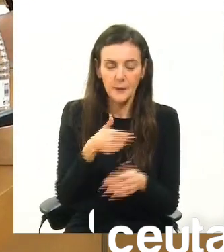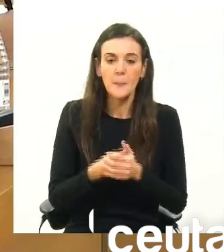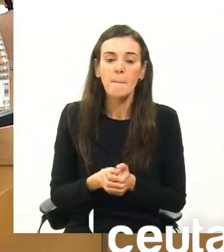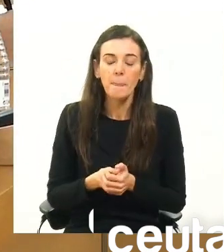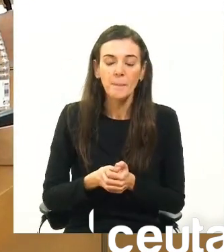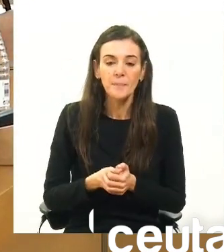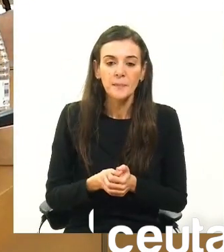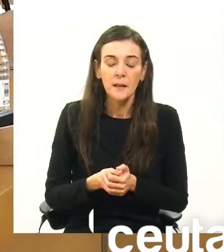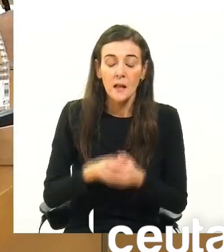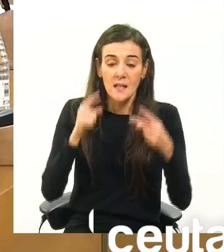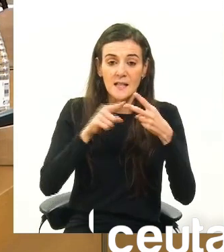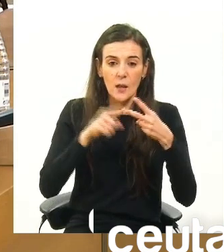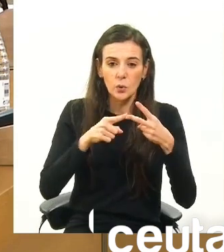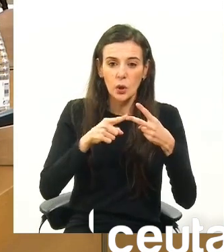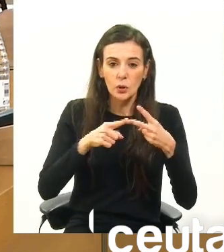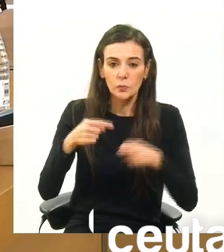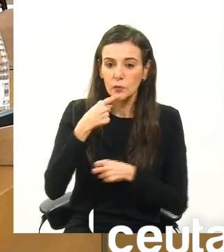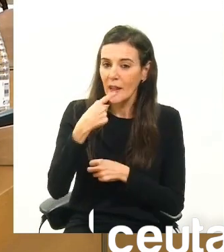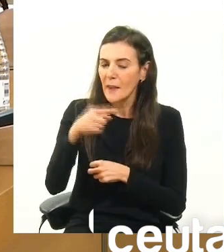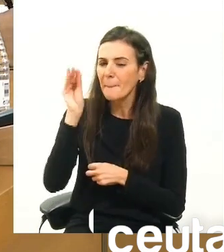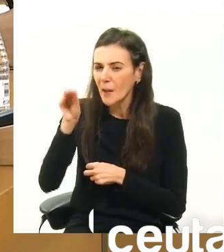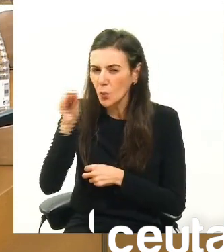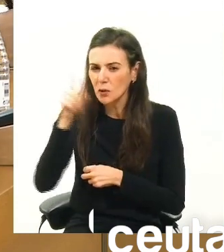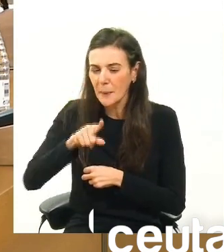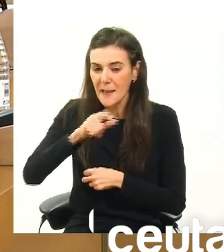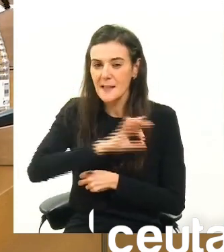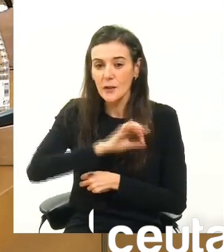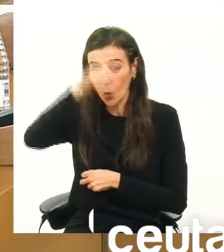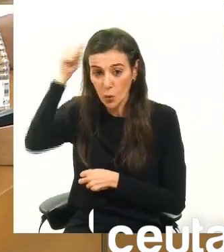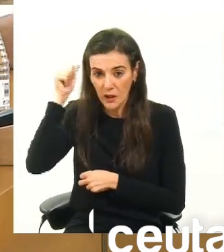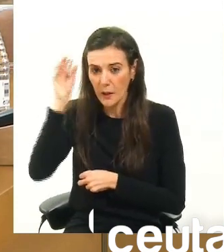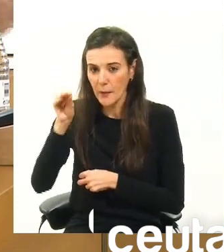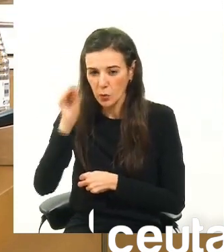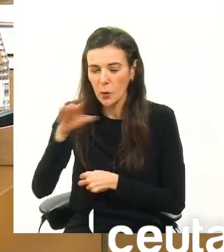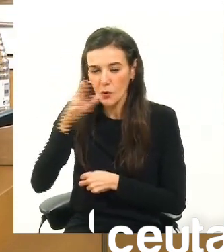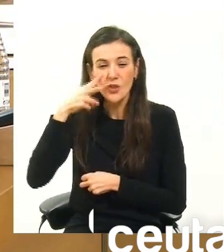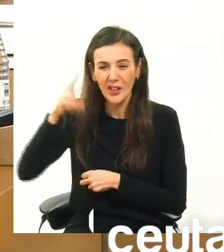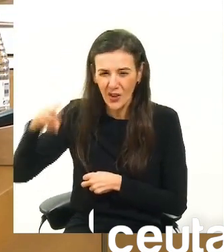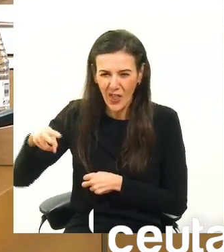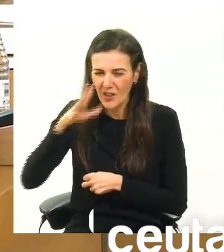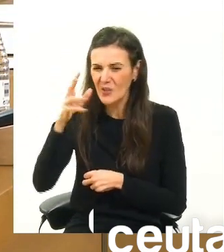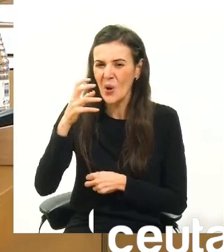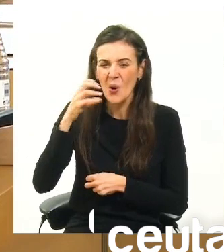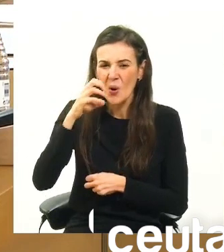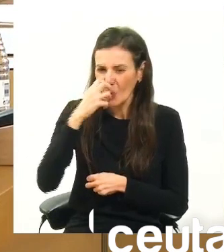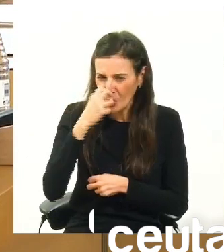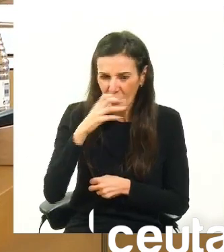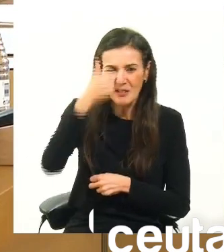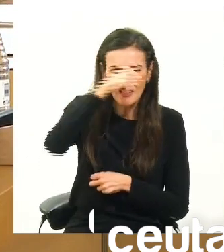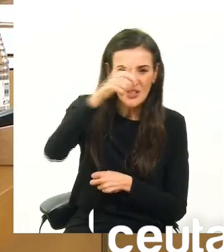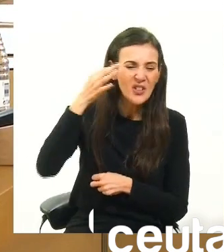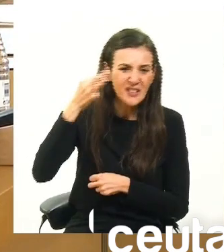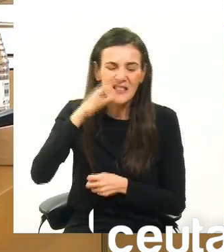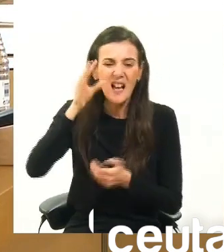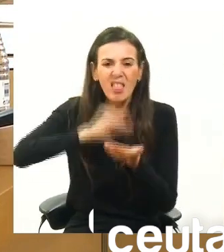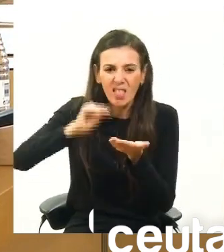Luego, se lo tengo que preguntar, señor Gutiérrez, porque reconozco que me invade la curiosidad. Ha dicho niños y niñas como